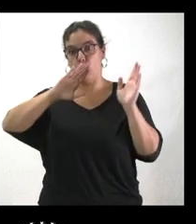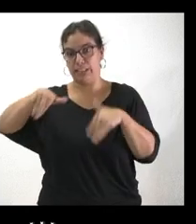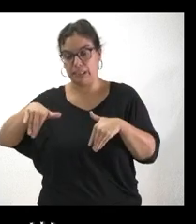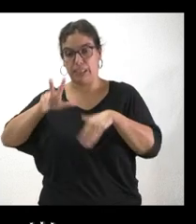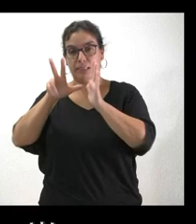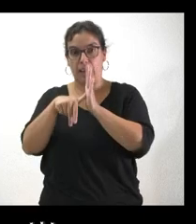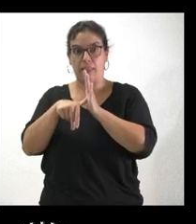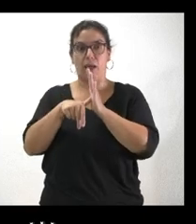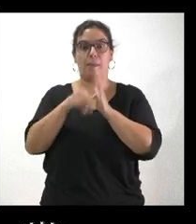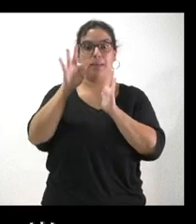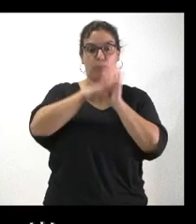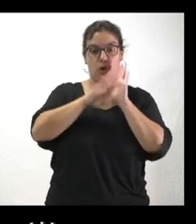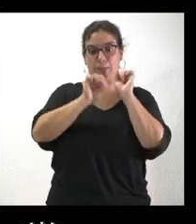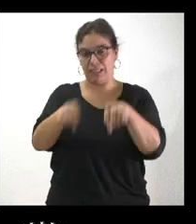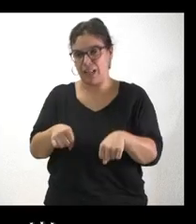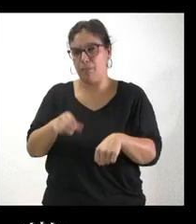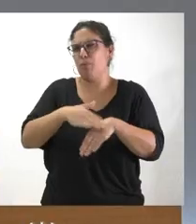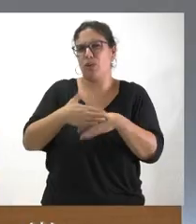de fondos europeos. Gracias.